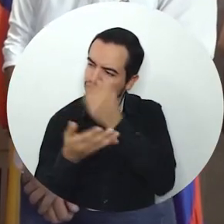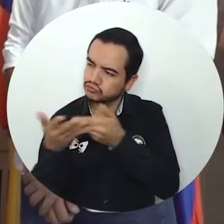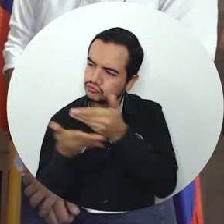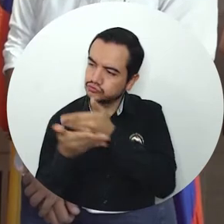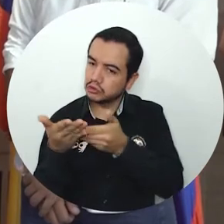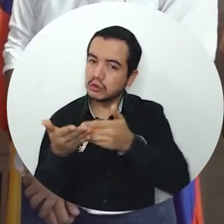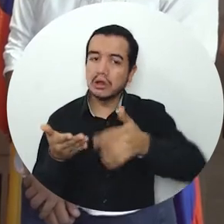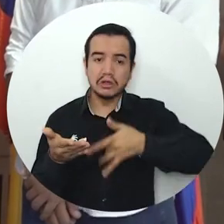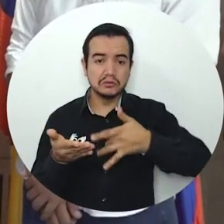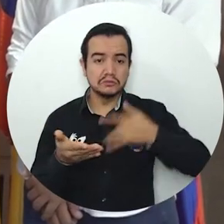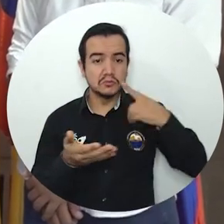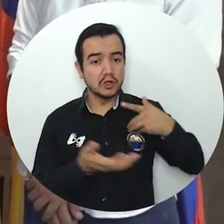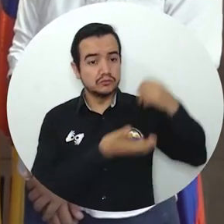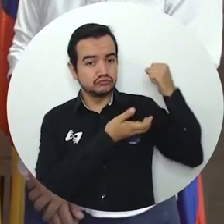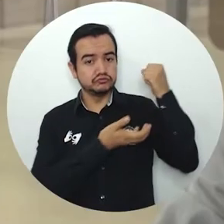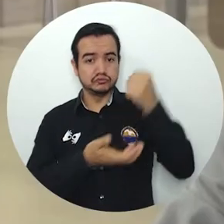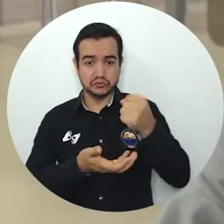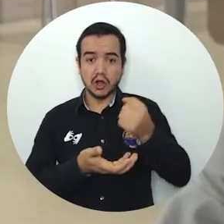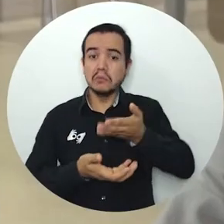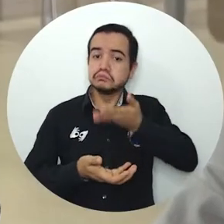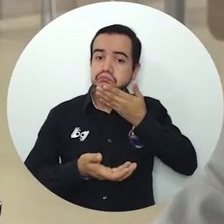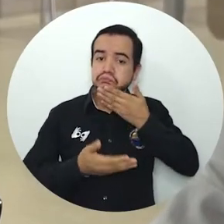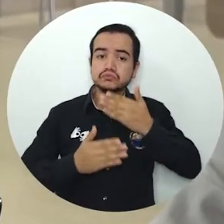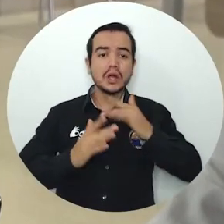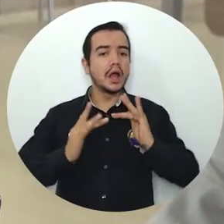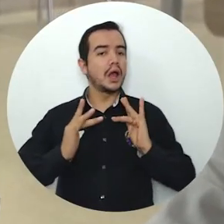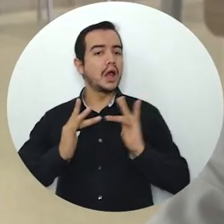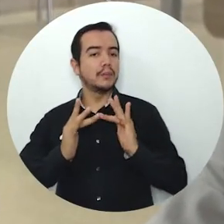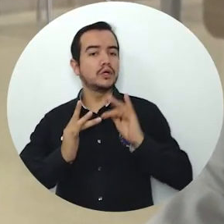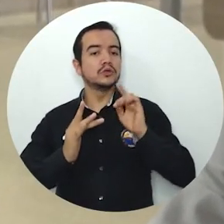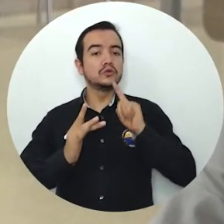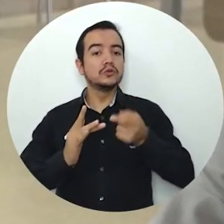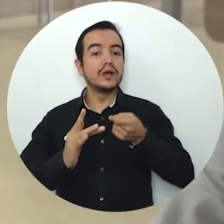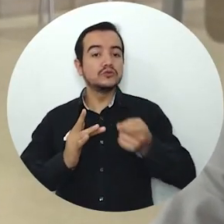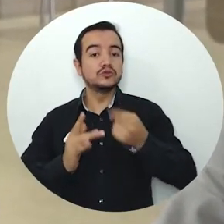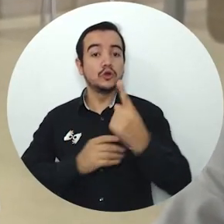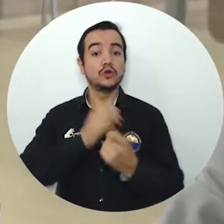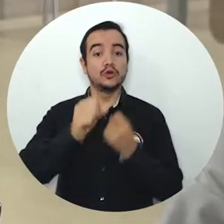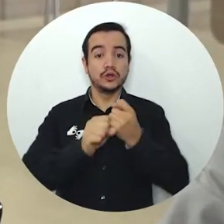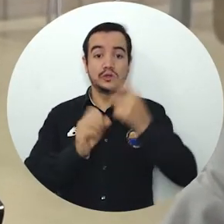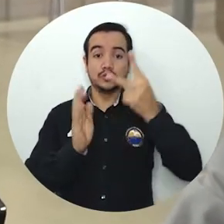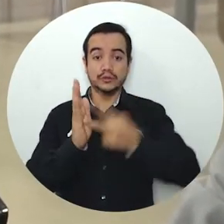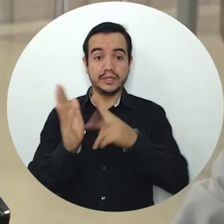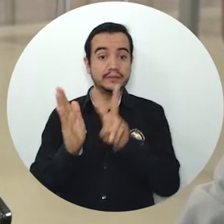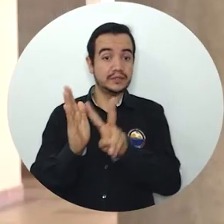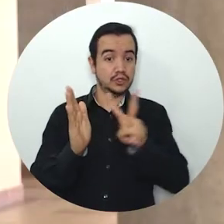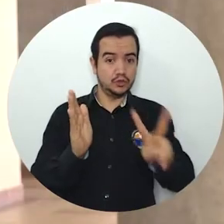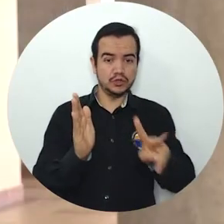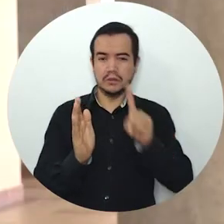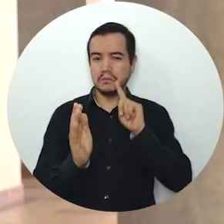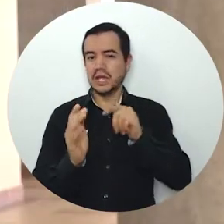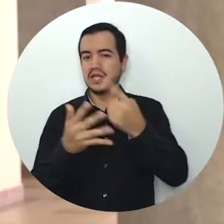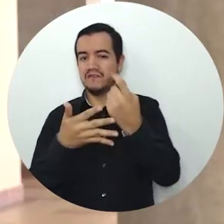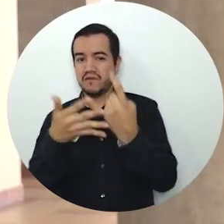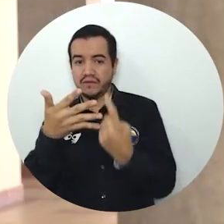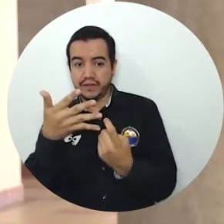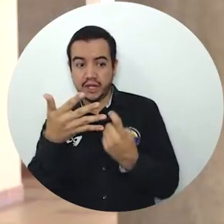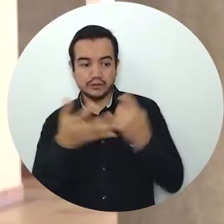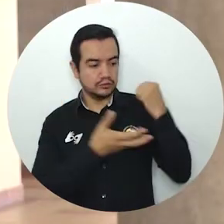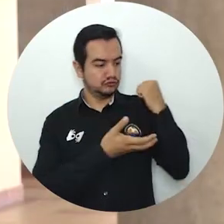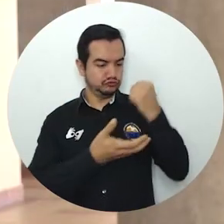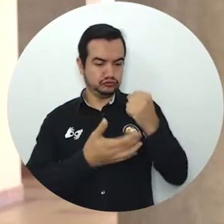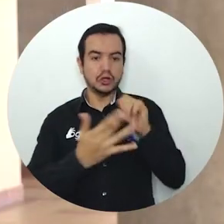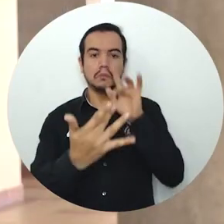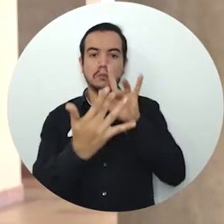que es un presupuesto bastante aterrizado con las necesidades que vienen para el 2022 y aún más teniendo en